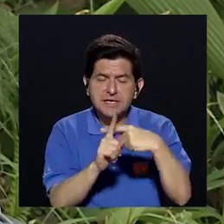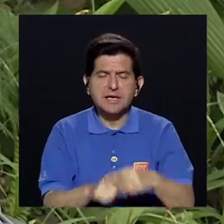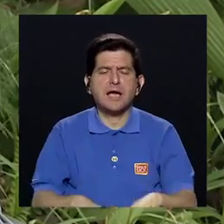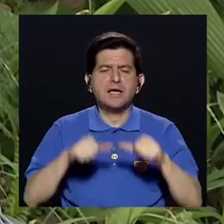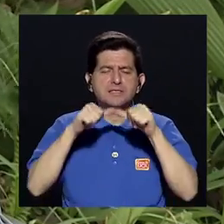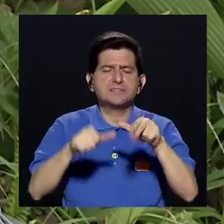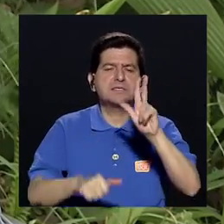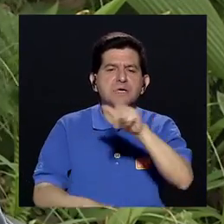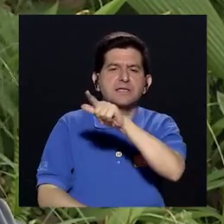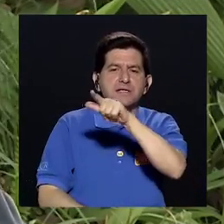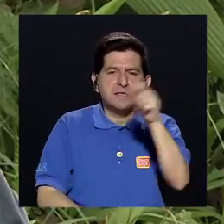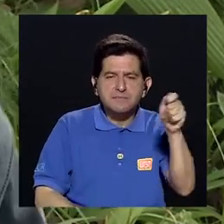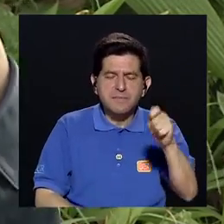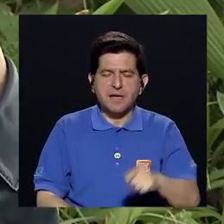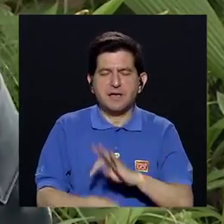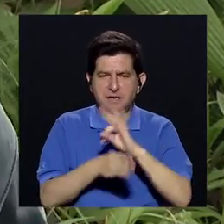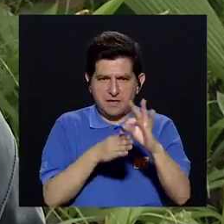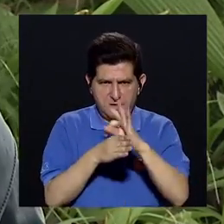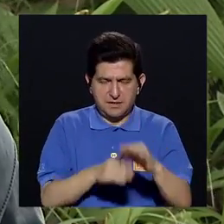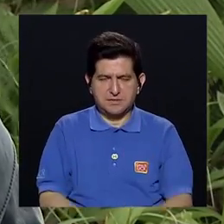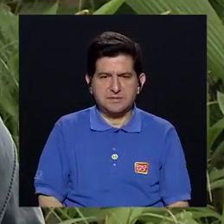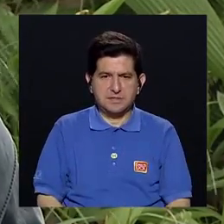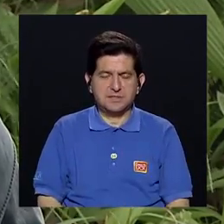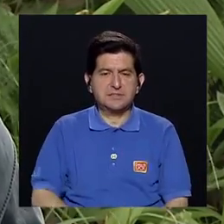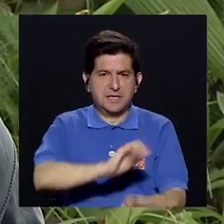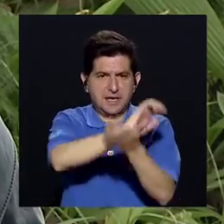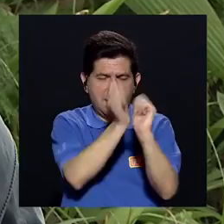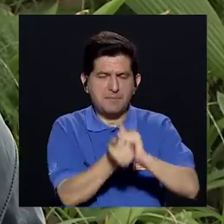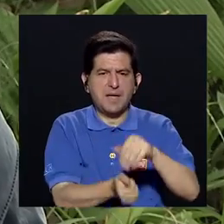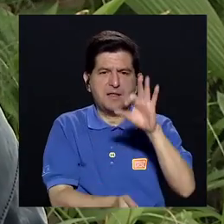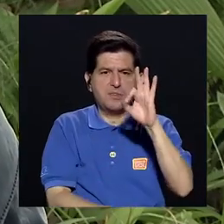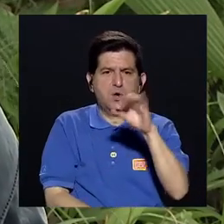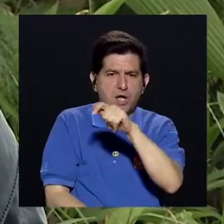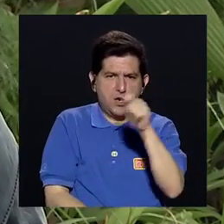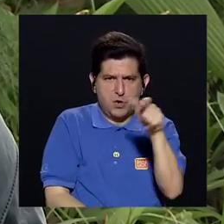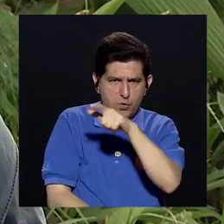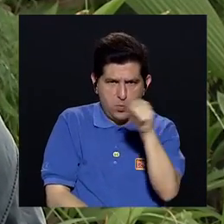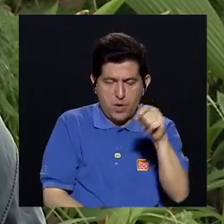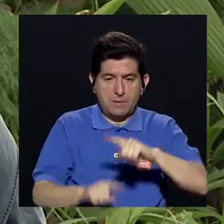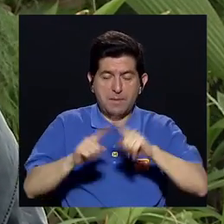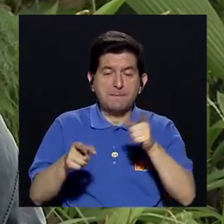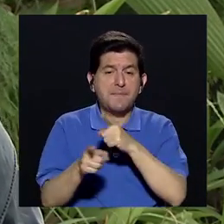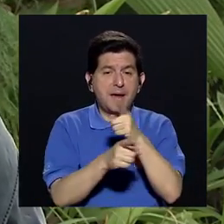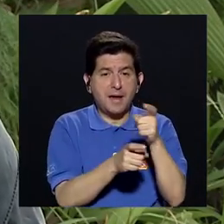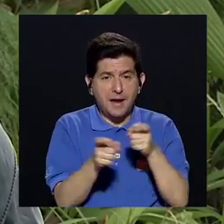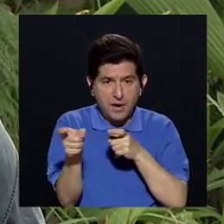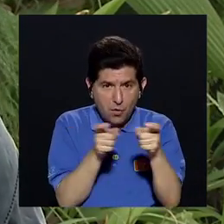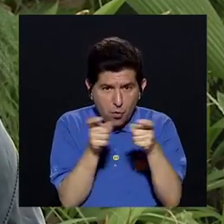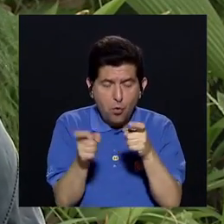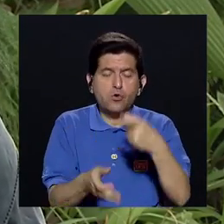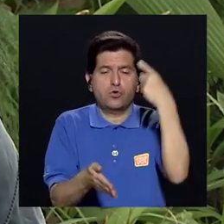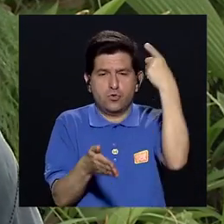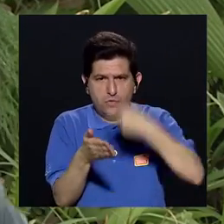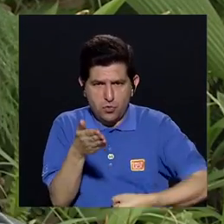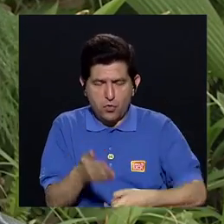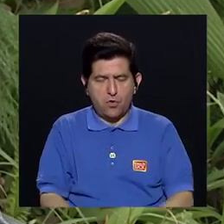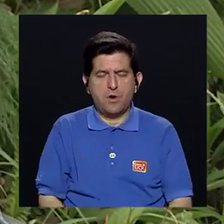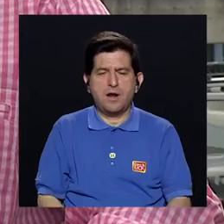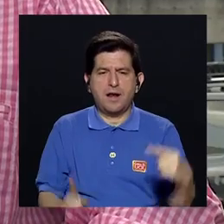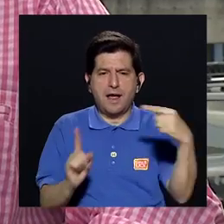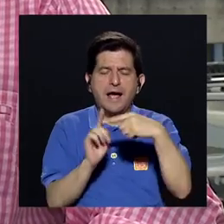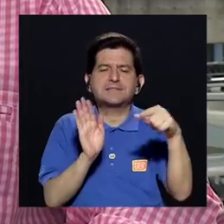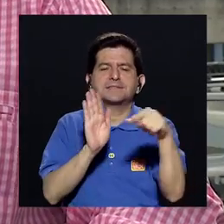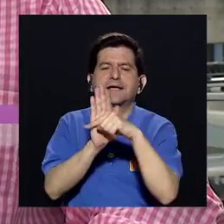en tres meses Más el tratamiento Entonces su periodo de tratamiento Serían nueve meses Pero con ese control estricto Para que negativice